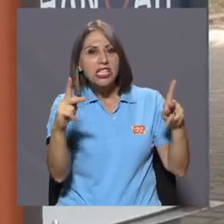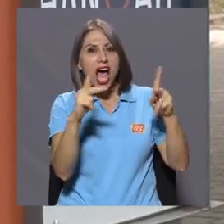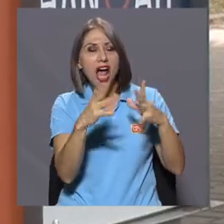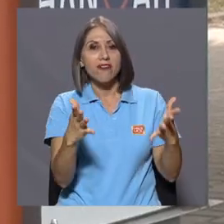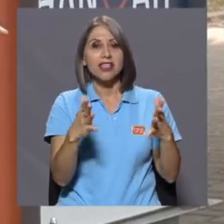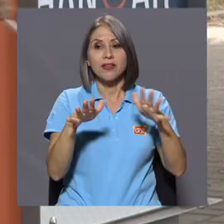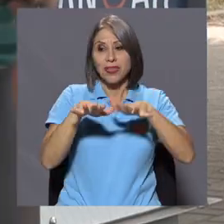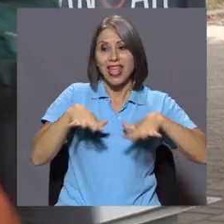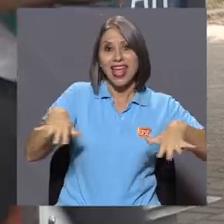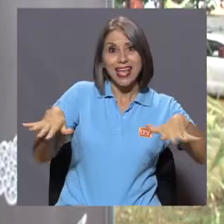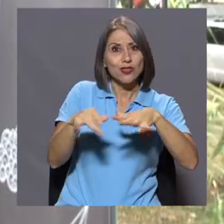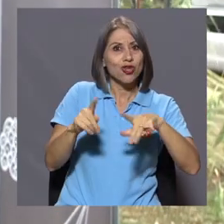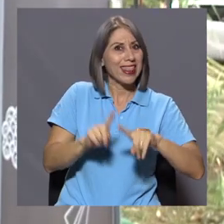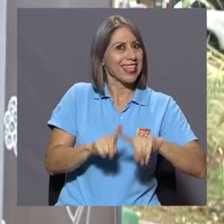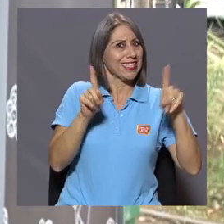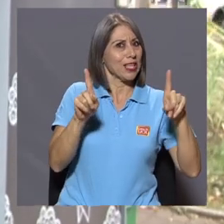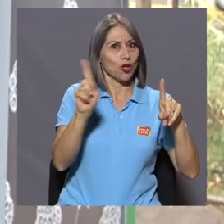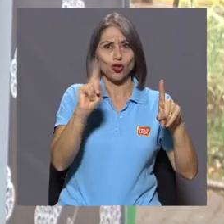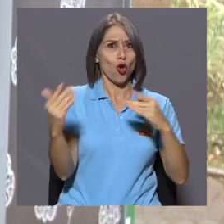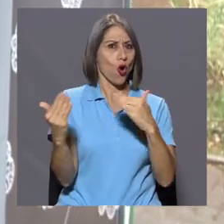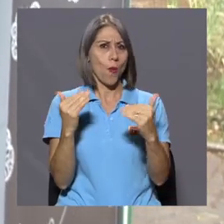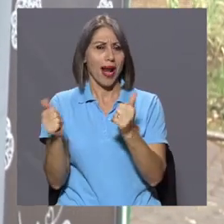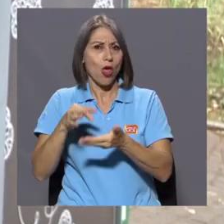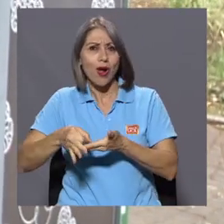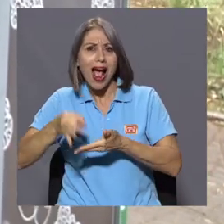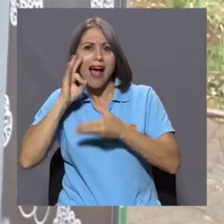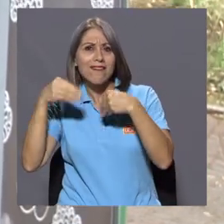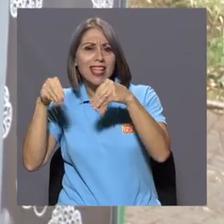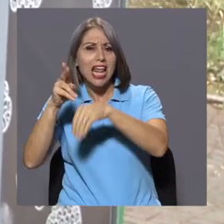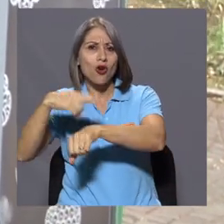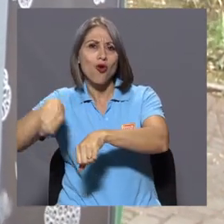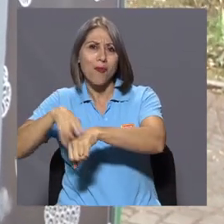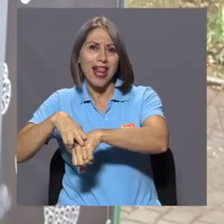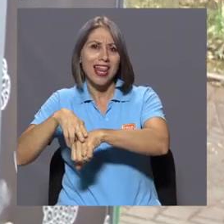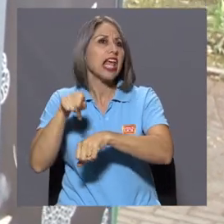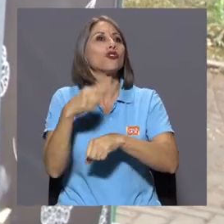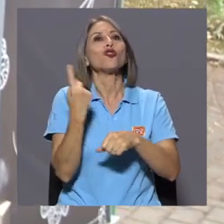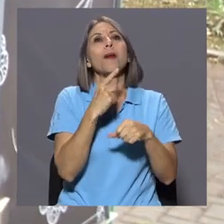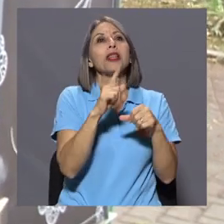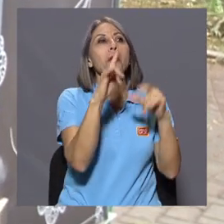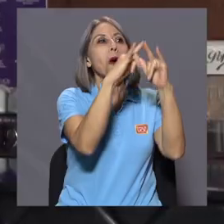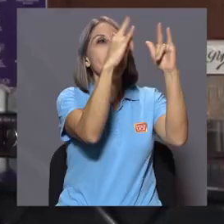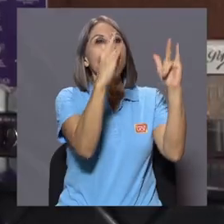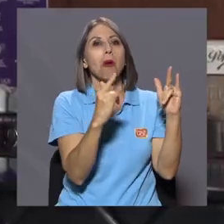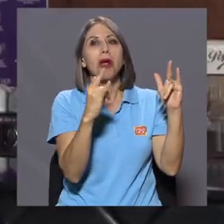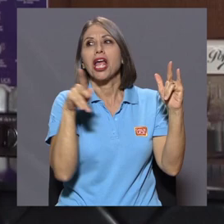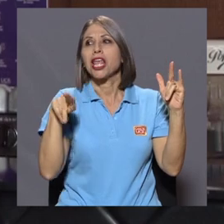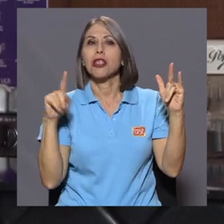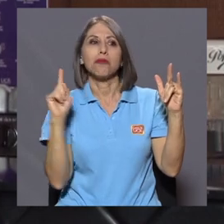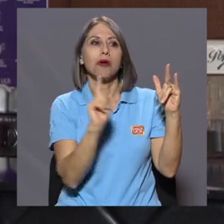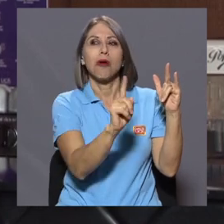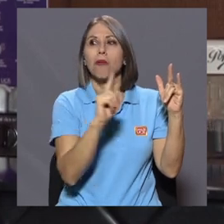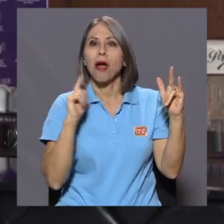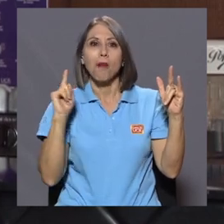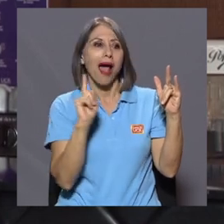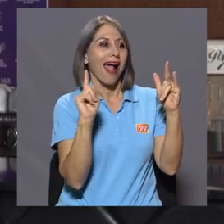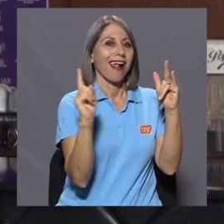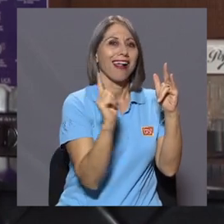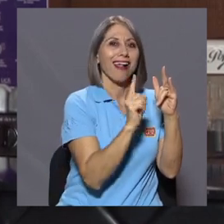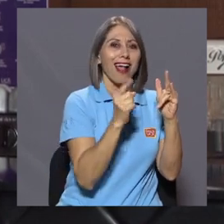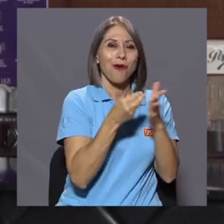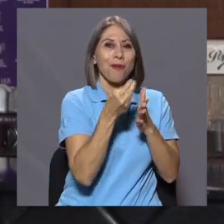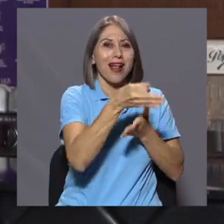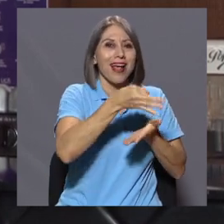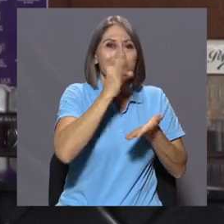son bastante distintos a una cafetería normal. Son una cafetería de paso y eso influye mucho en cómo la gente se comporta con